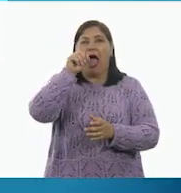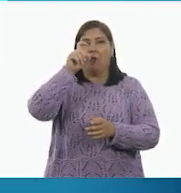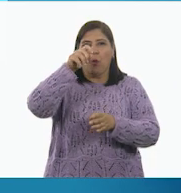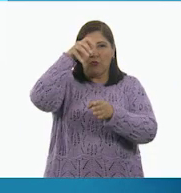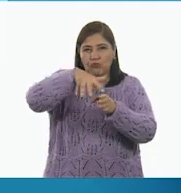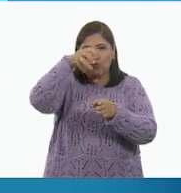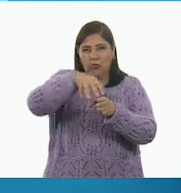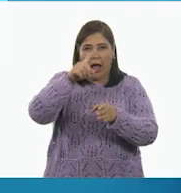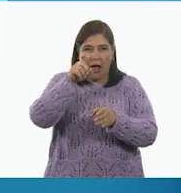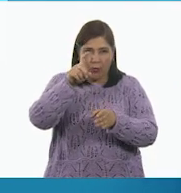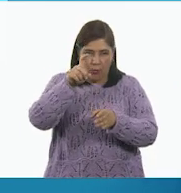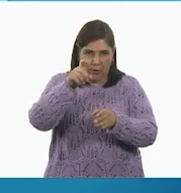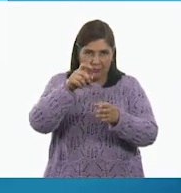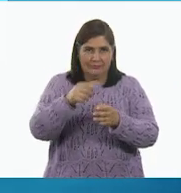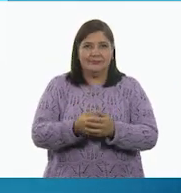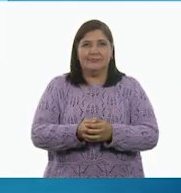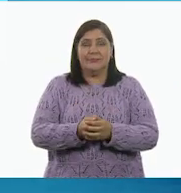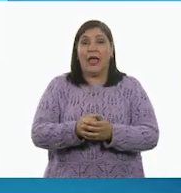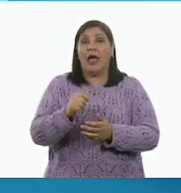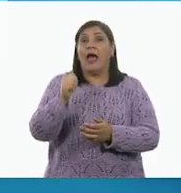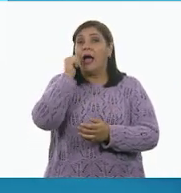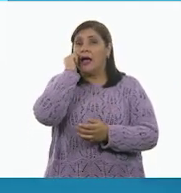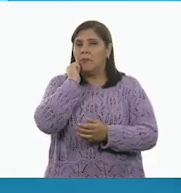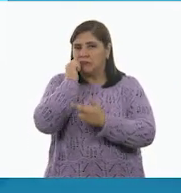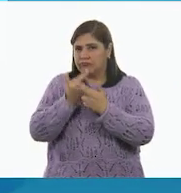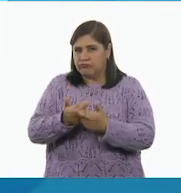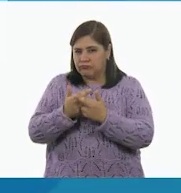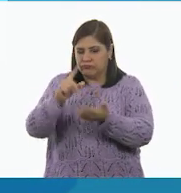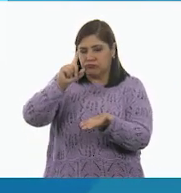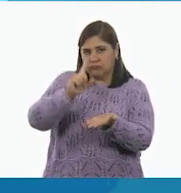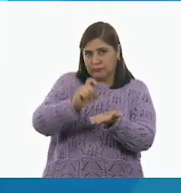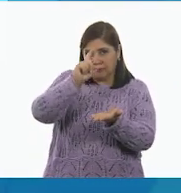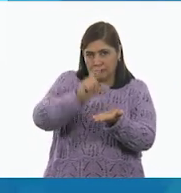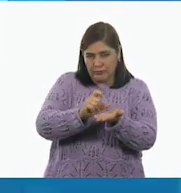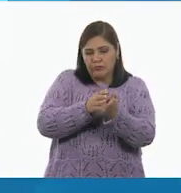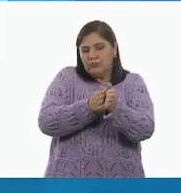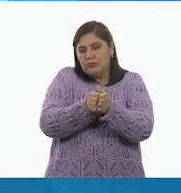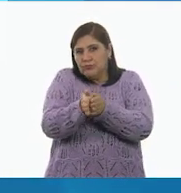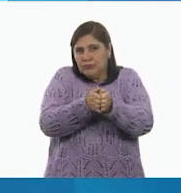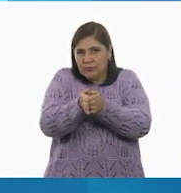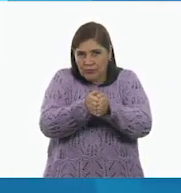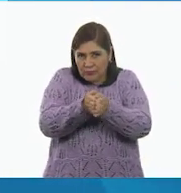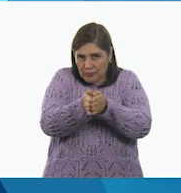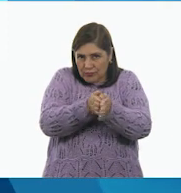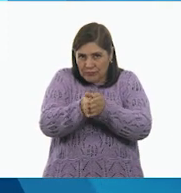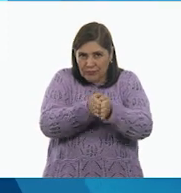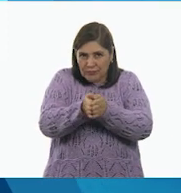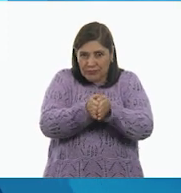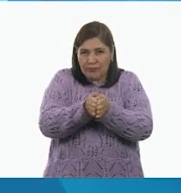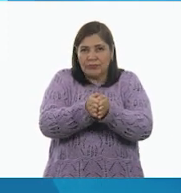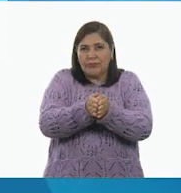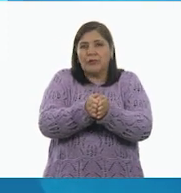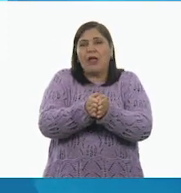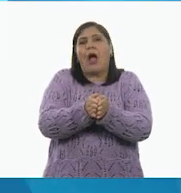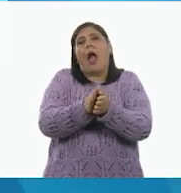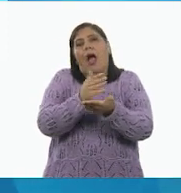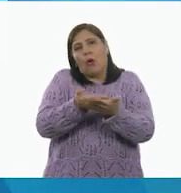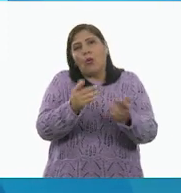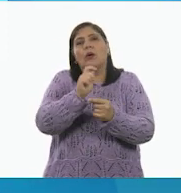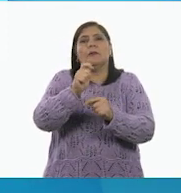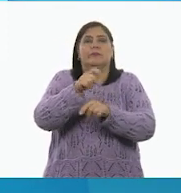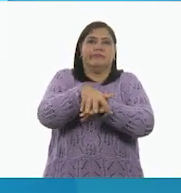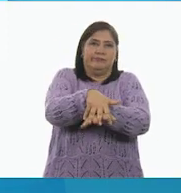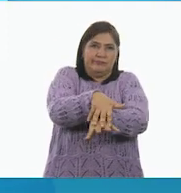tus manos. Usa suficiente jabón. Frota tus palmas una con la otra. Ahora,